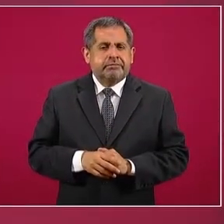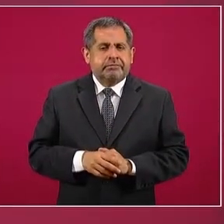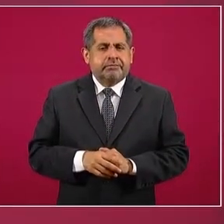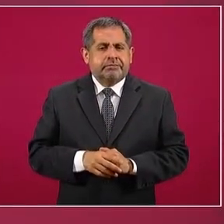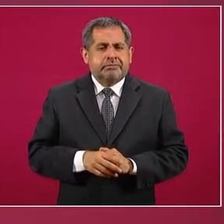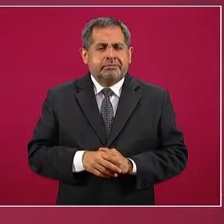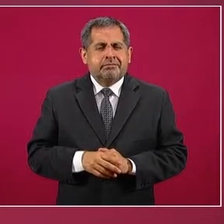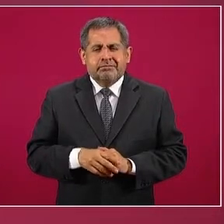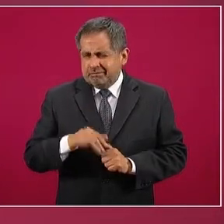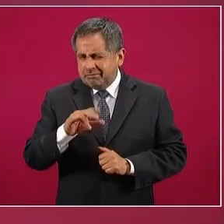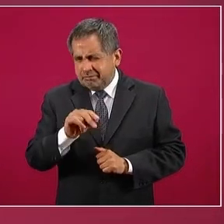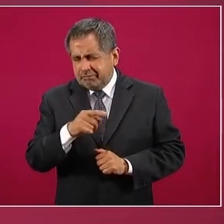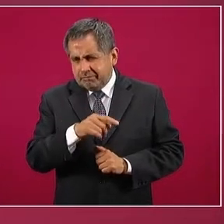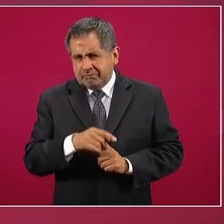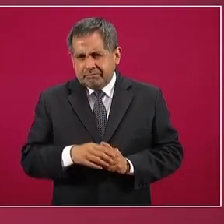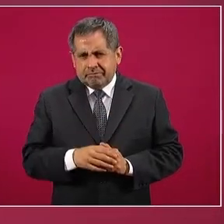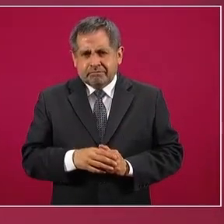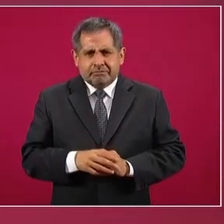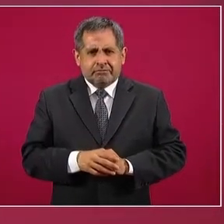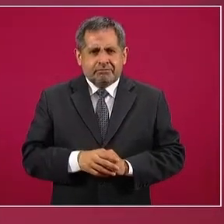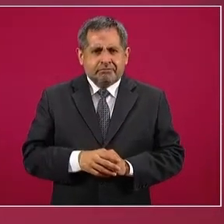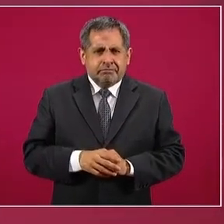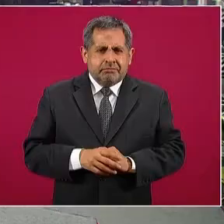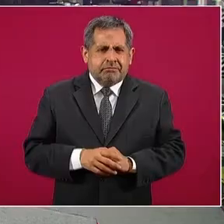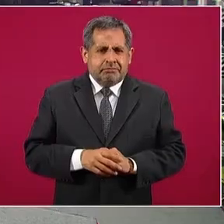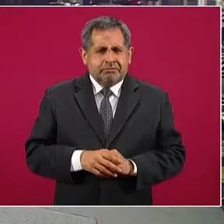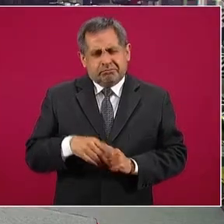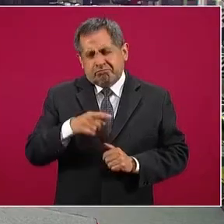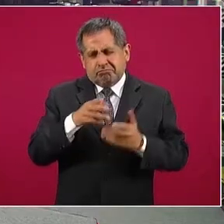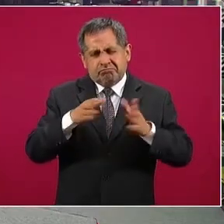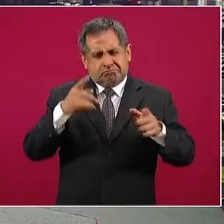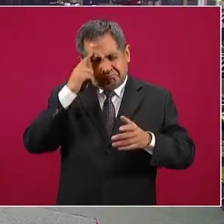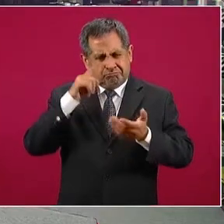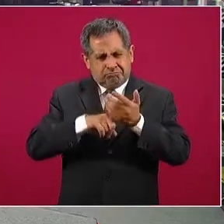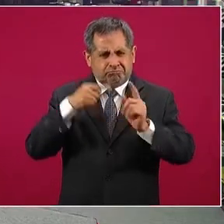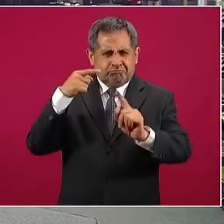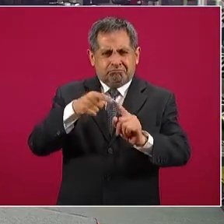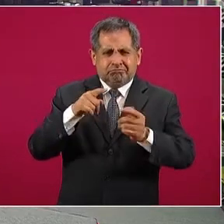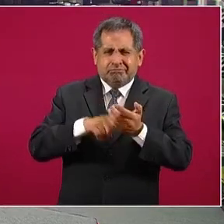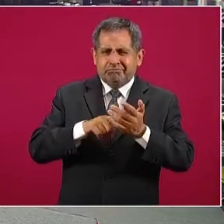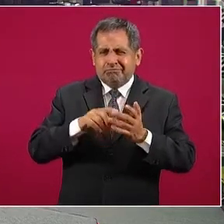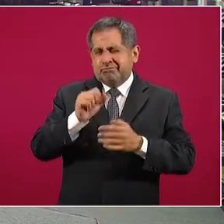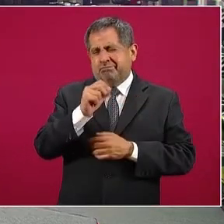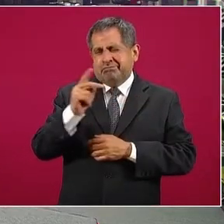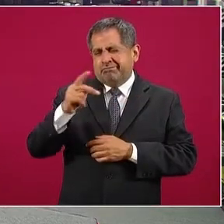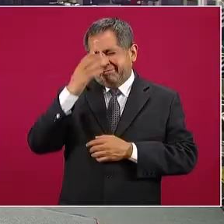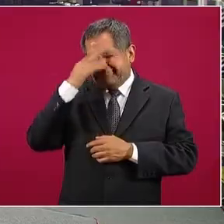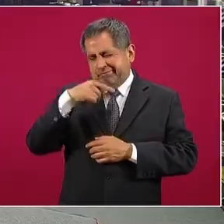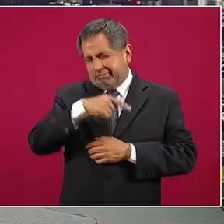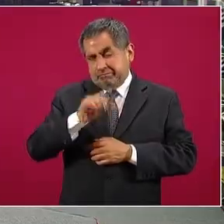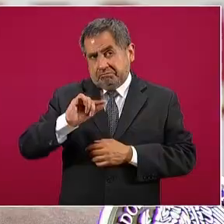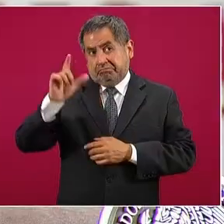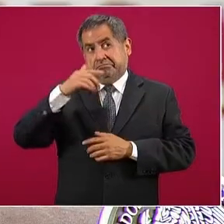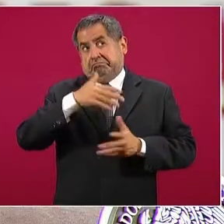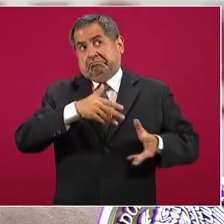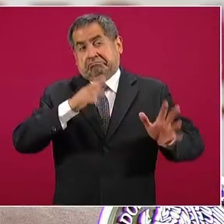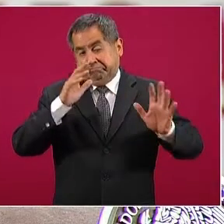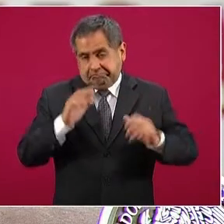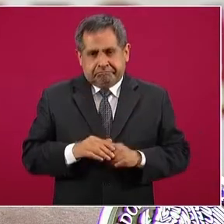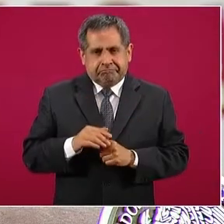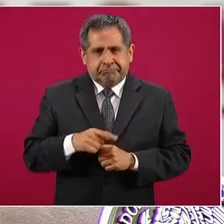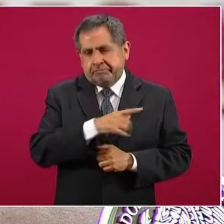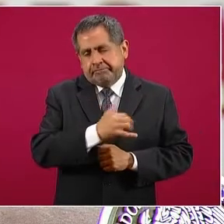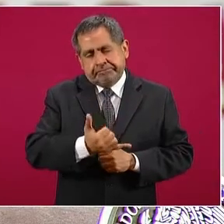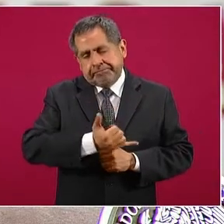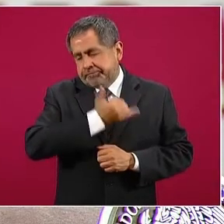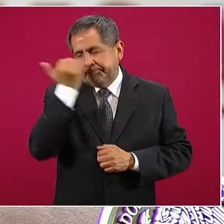Sí, ¿no?, es general, pero es como la AP o así, famosa, pues